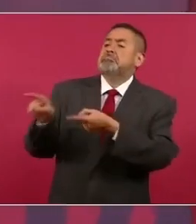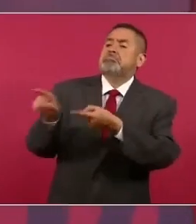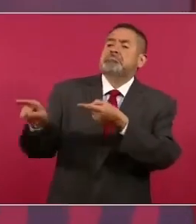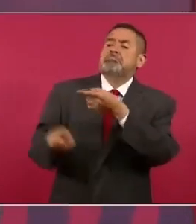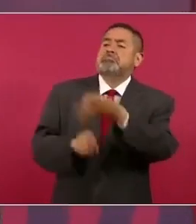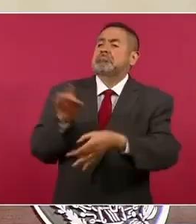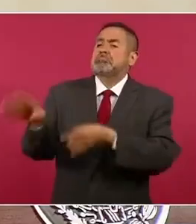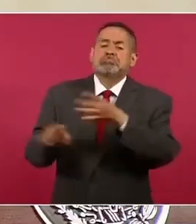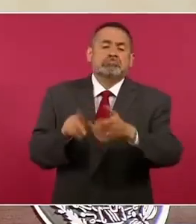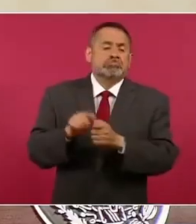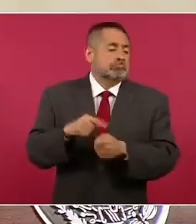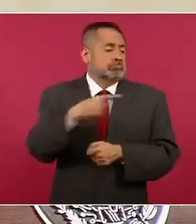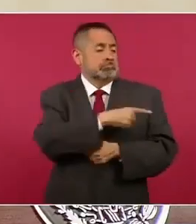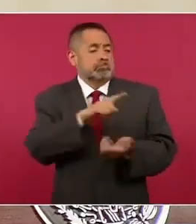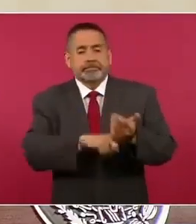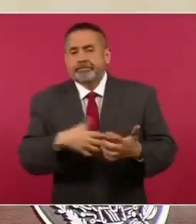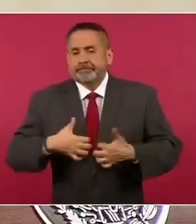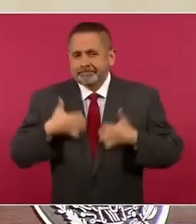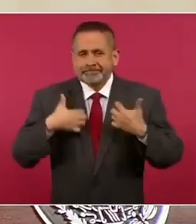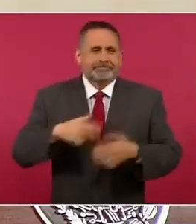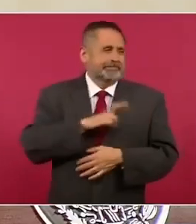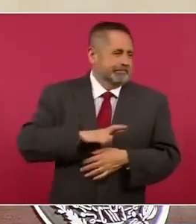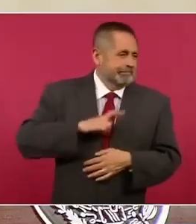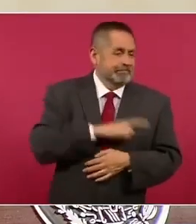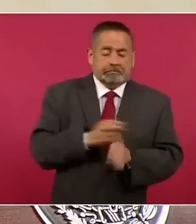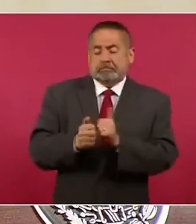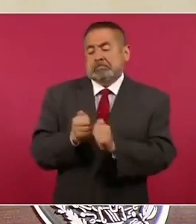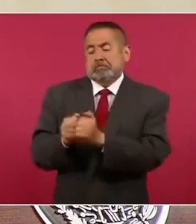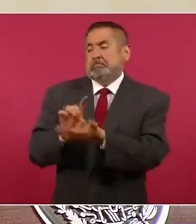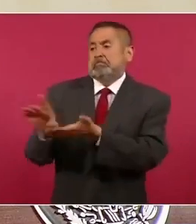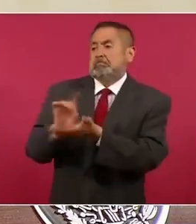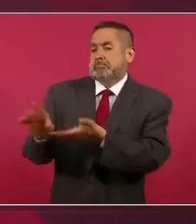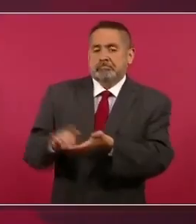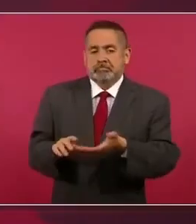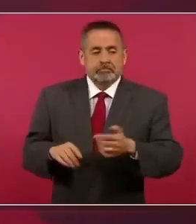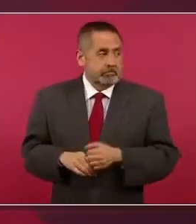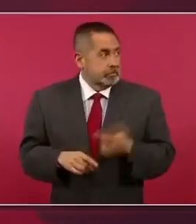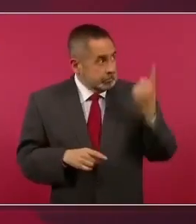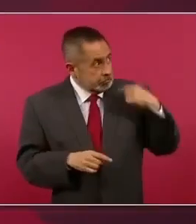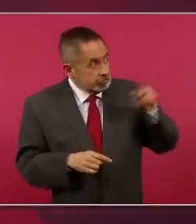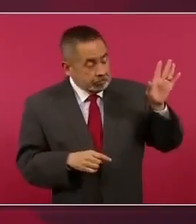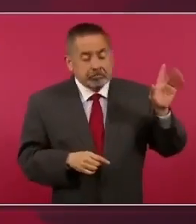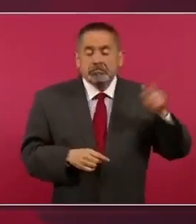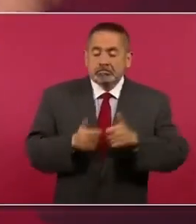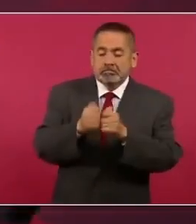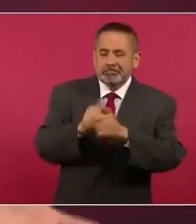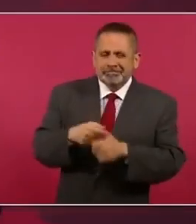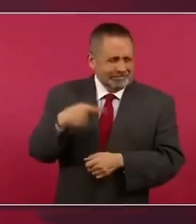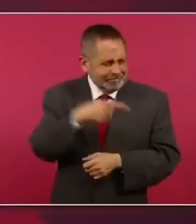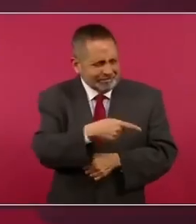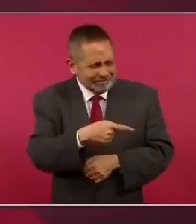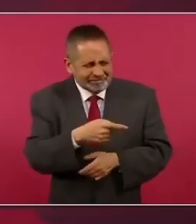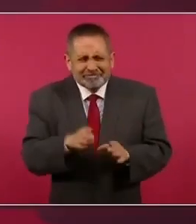por coraje por por consigna que va a saber de